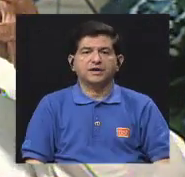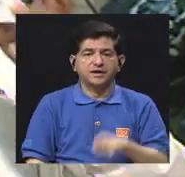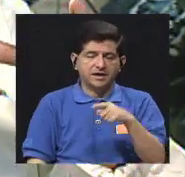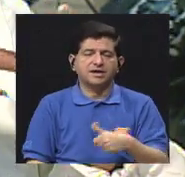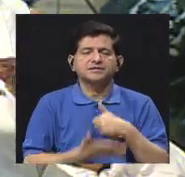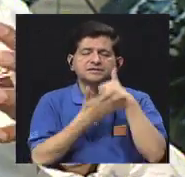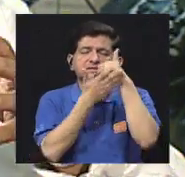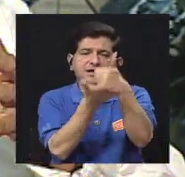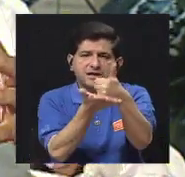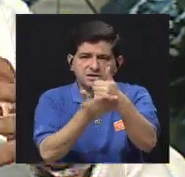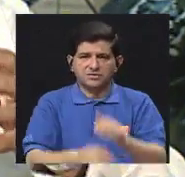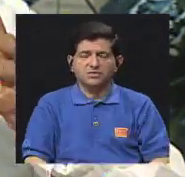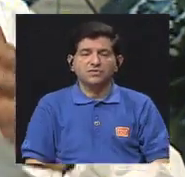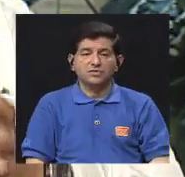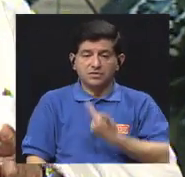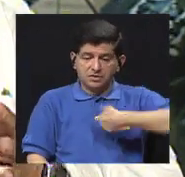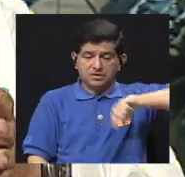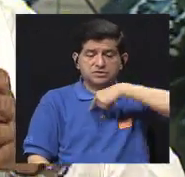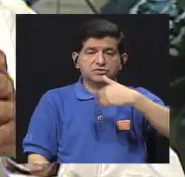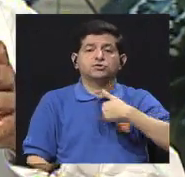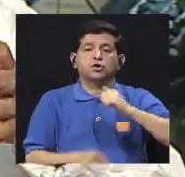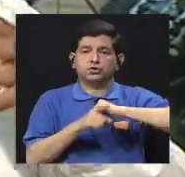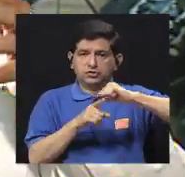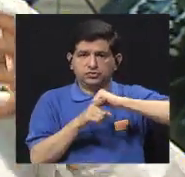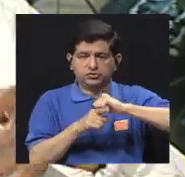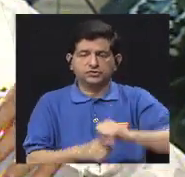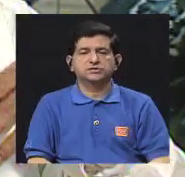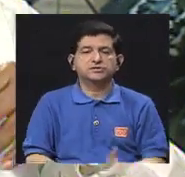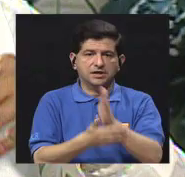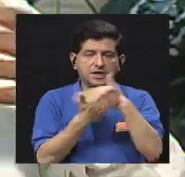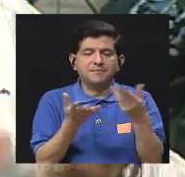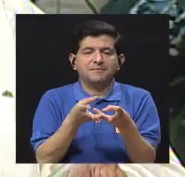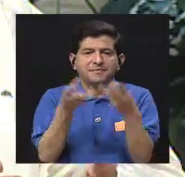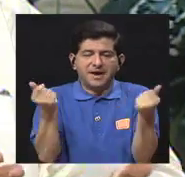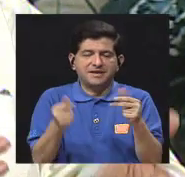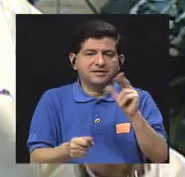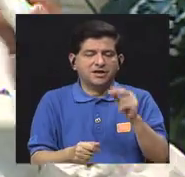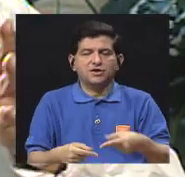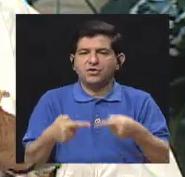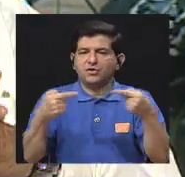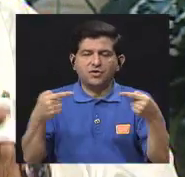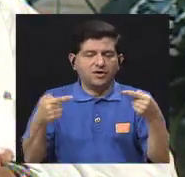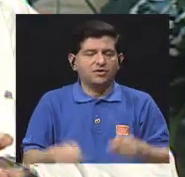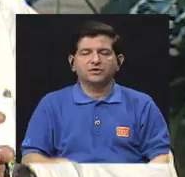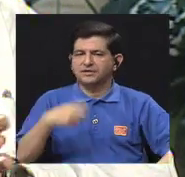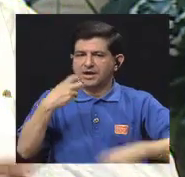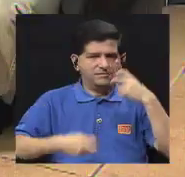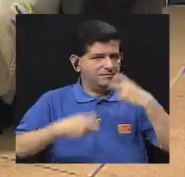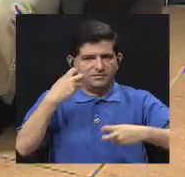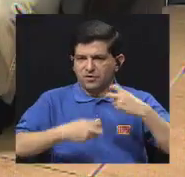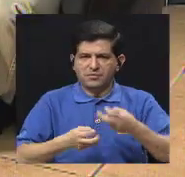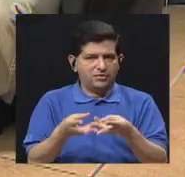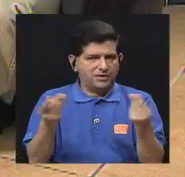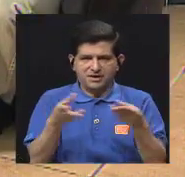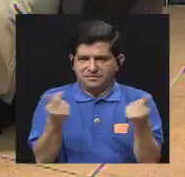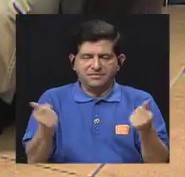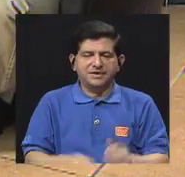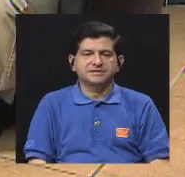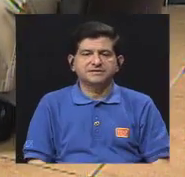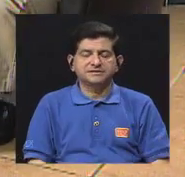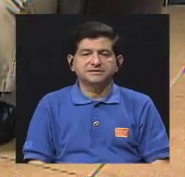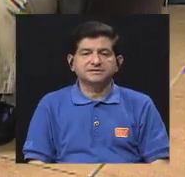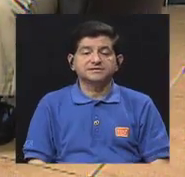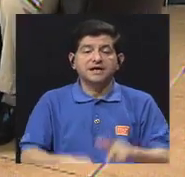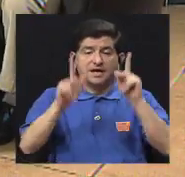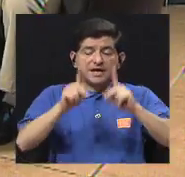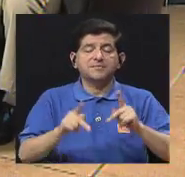ese granito de arena si nos capacitamos y si somos parte de la solución y no parte del problema. Claro y es que también en el